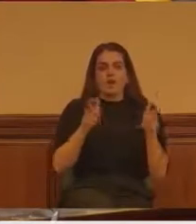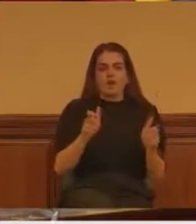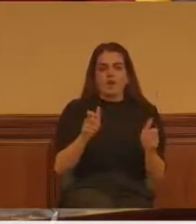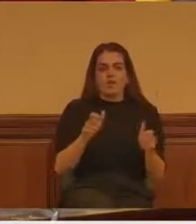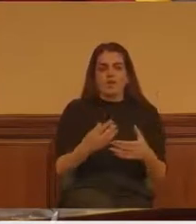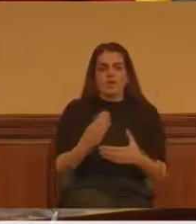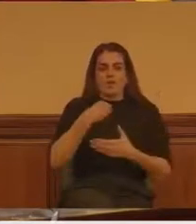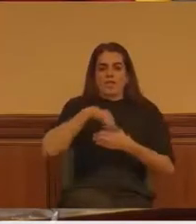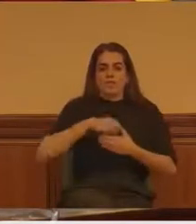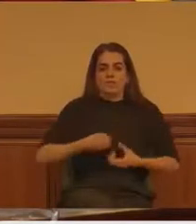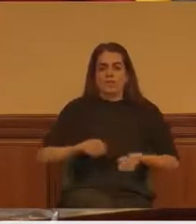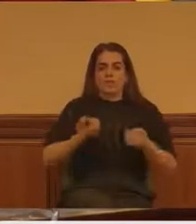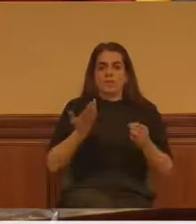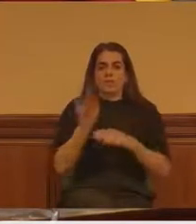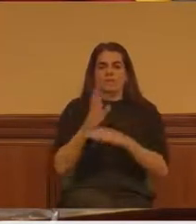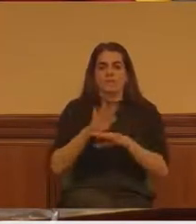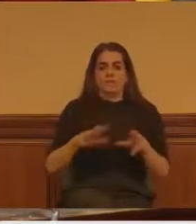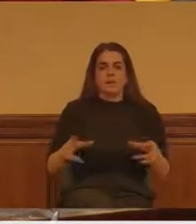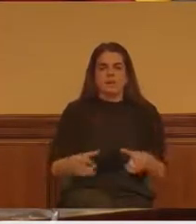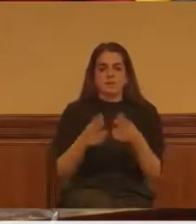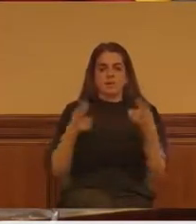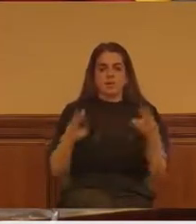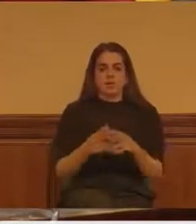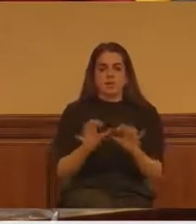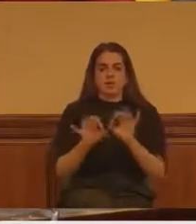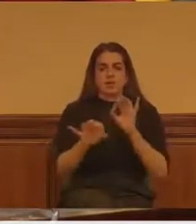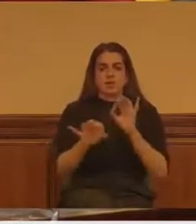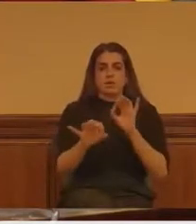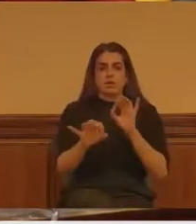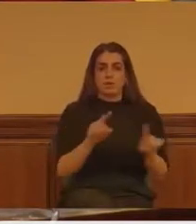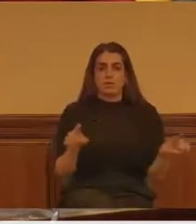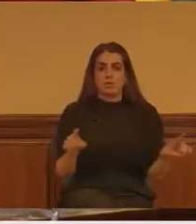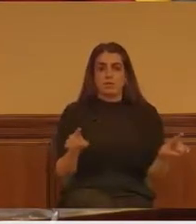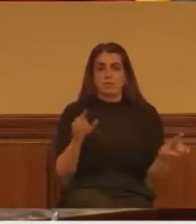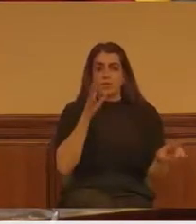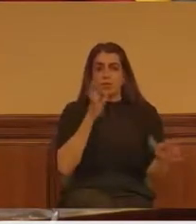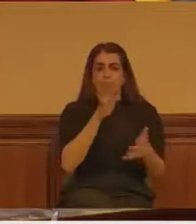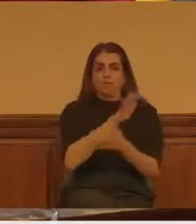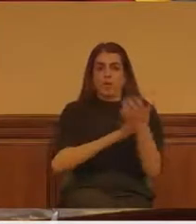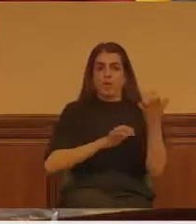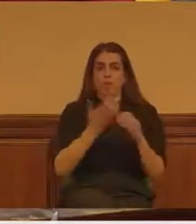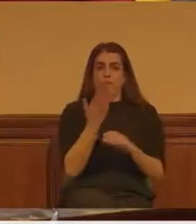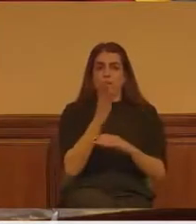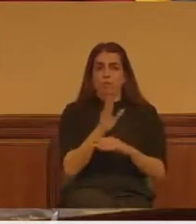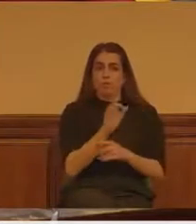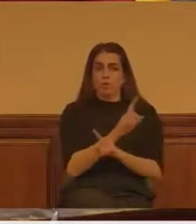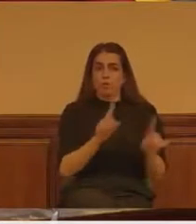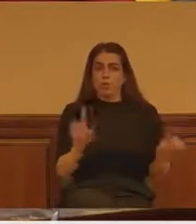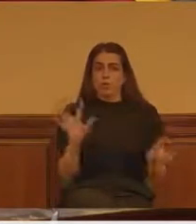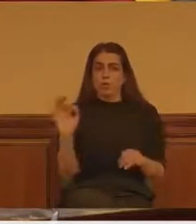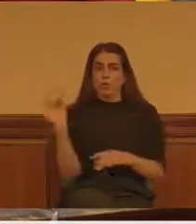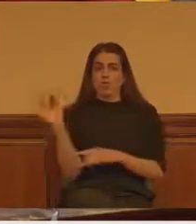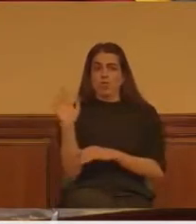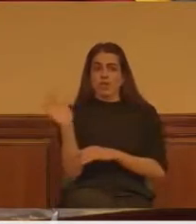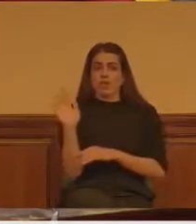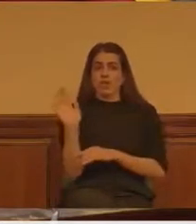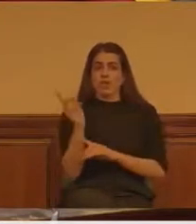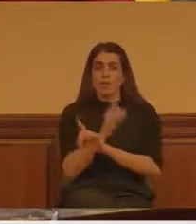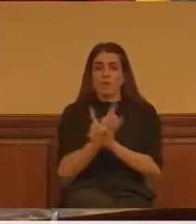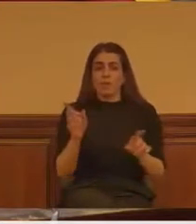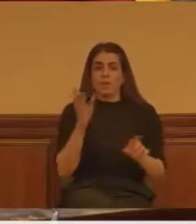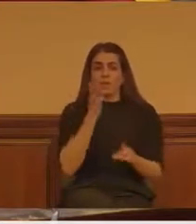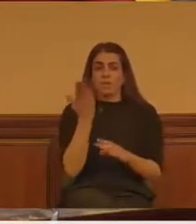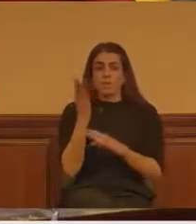sociedades. ¿Prohibimos el teatro en el que se muestra violencia? ¿Prohibimos el cine en el que se muestra violencia?